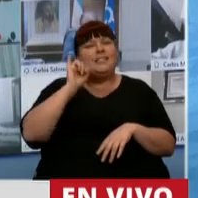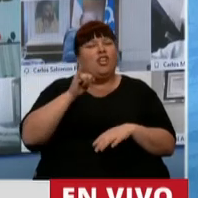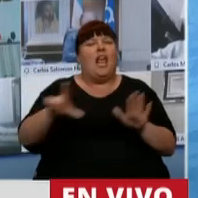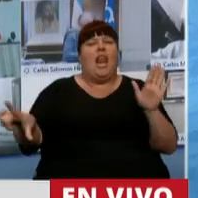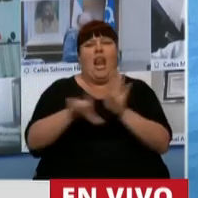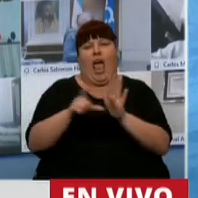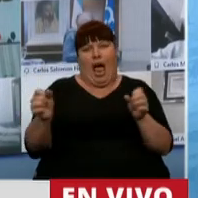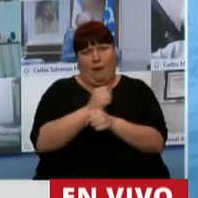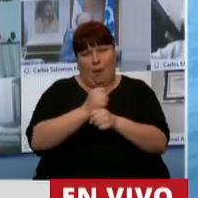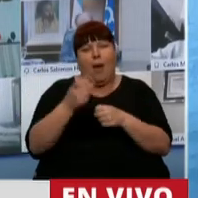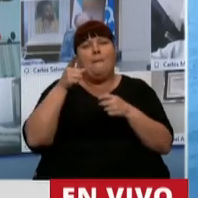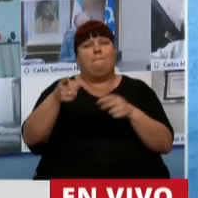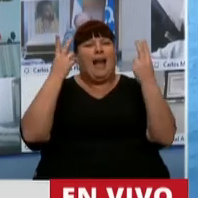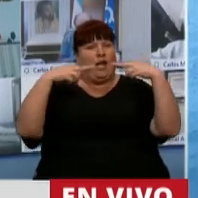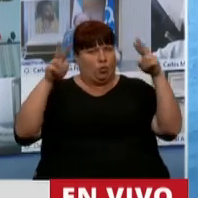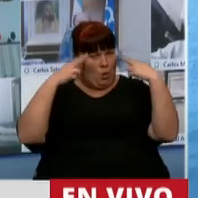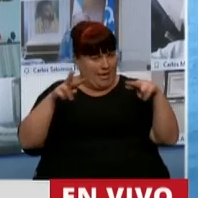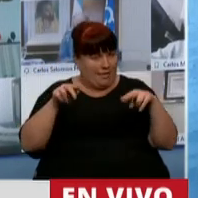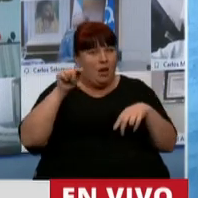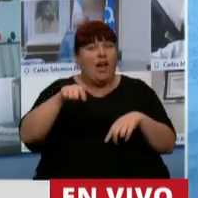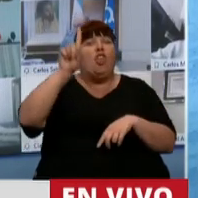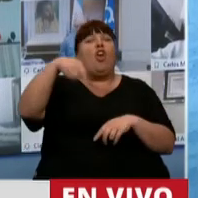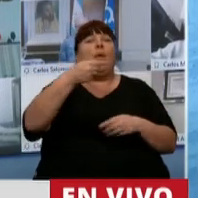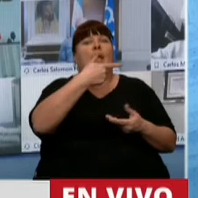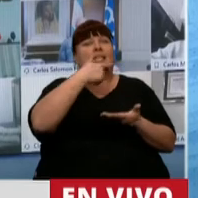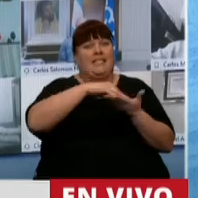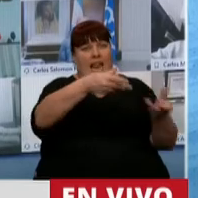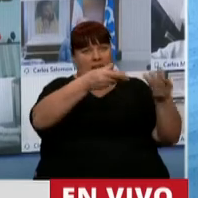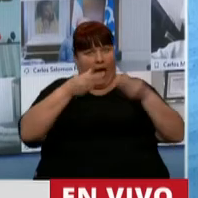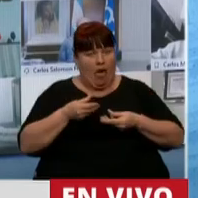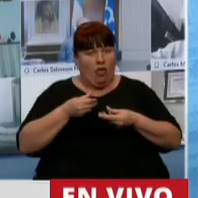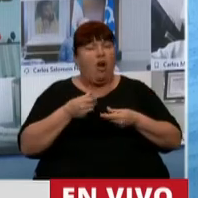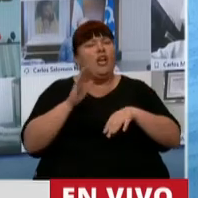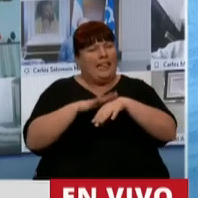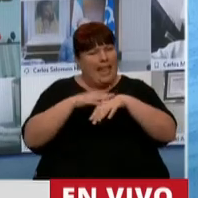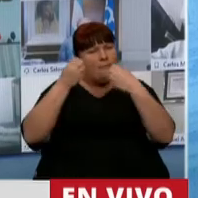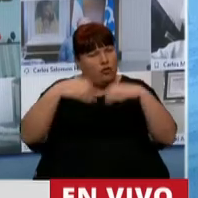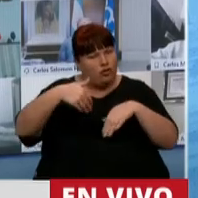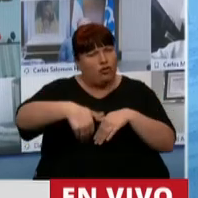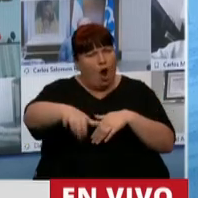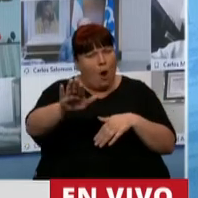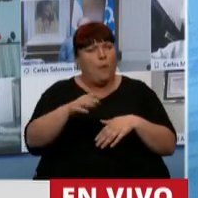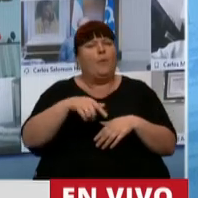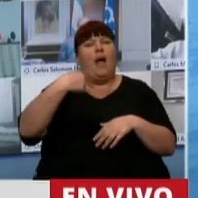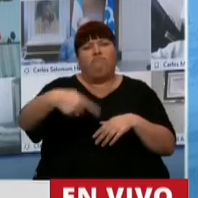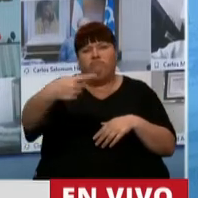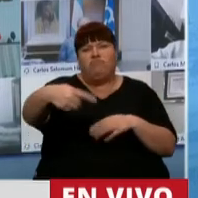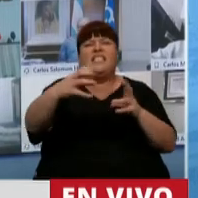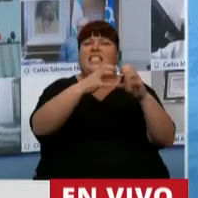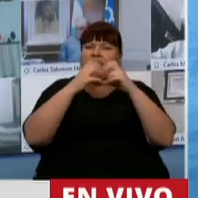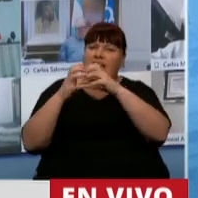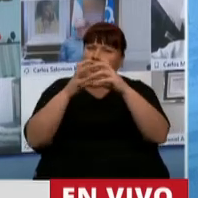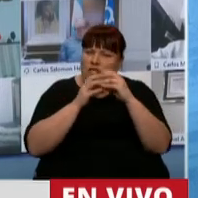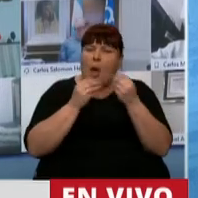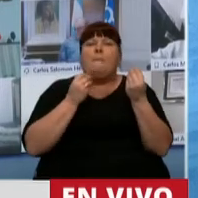ley para el turismo esto que vino del senado y tendremos tiempo seguramente en las sucesivas sesiones